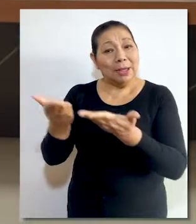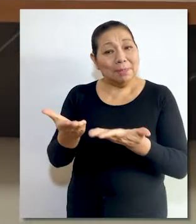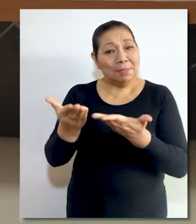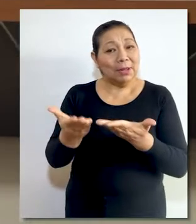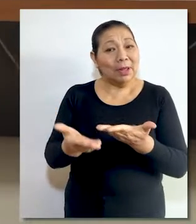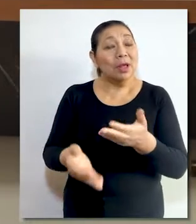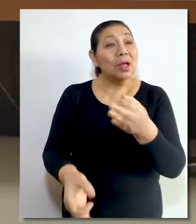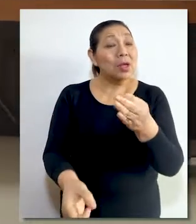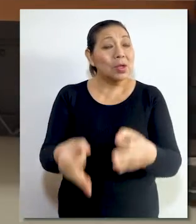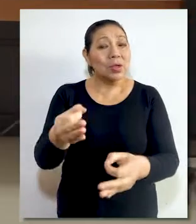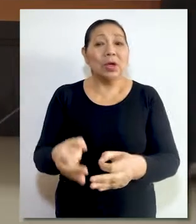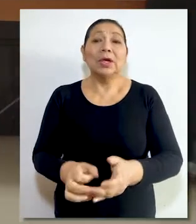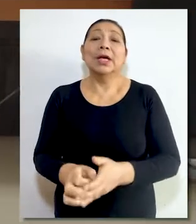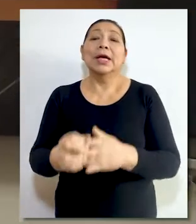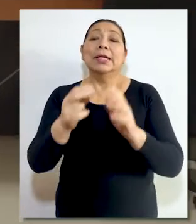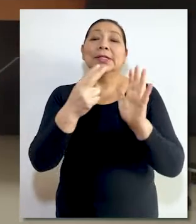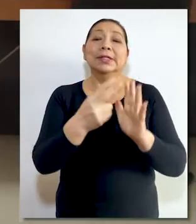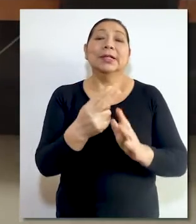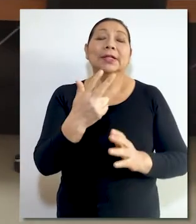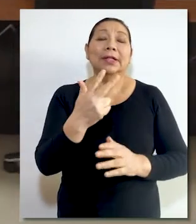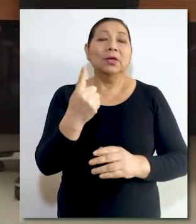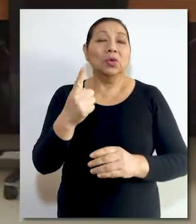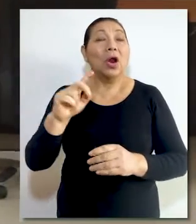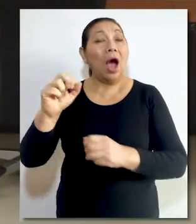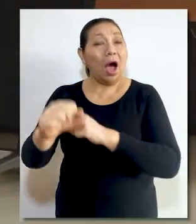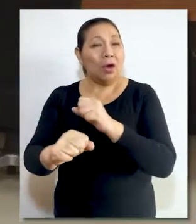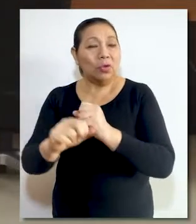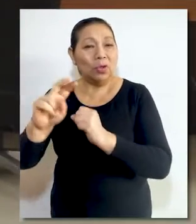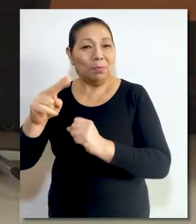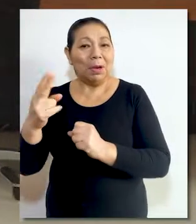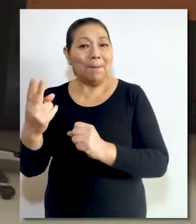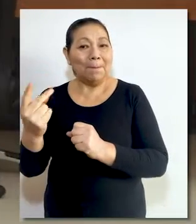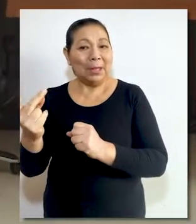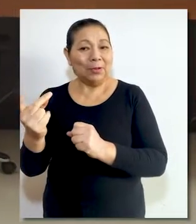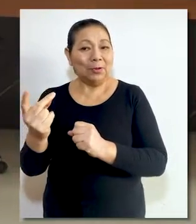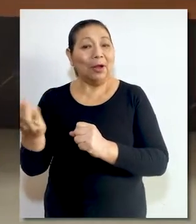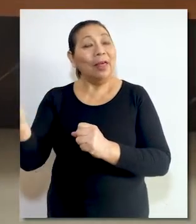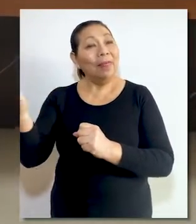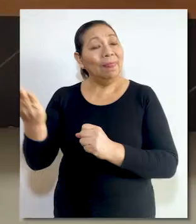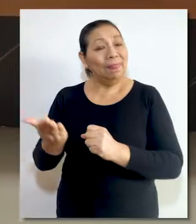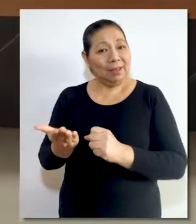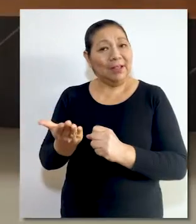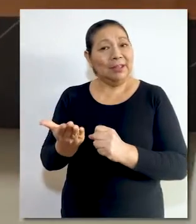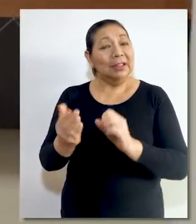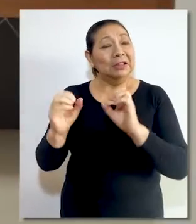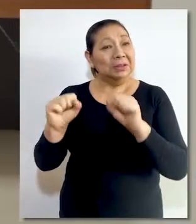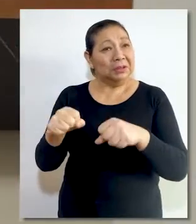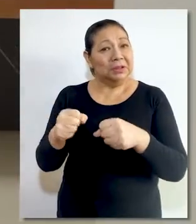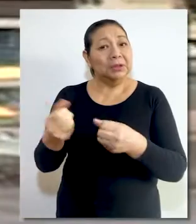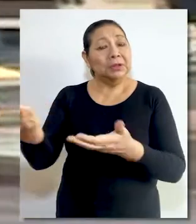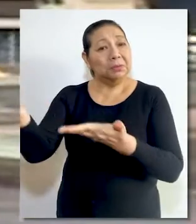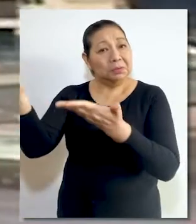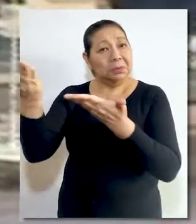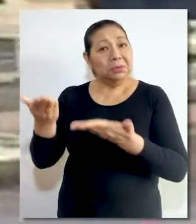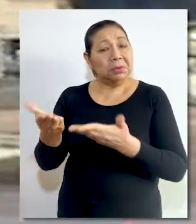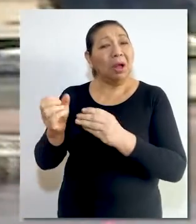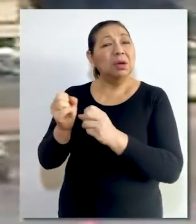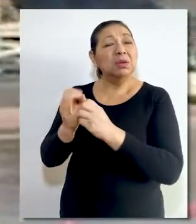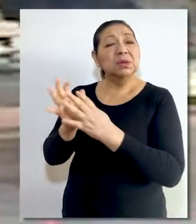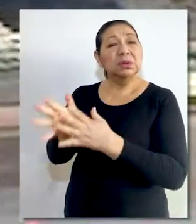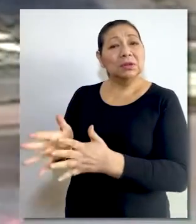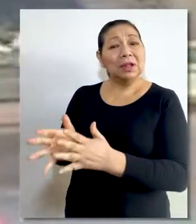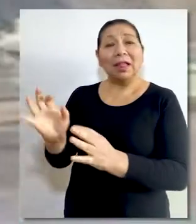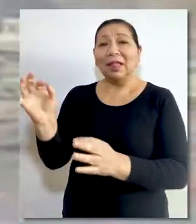En la sentencia número 731-2021, el colegiado consideró que si bien la solicitud fue